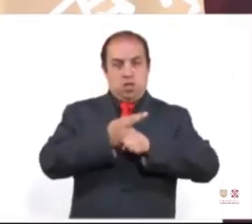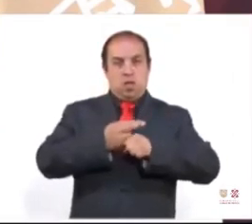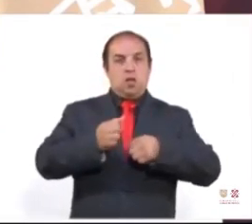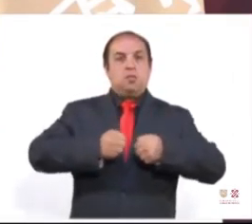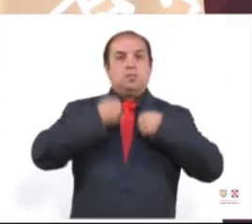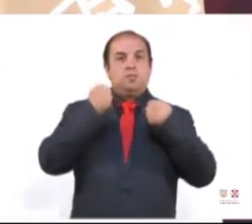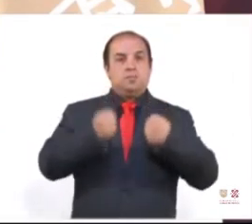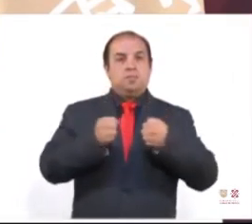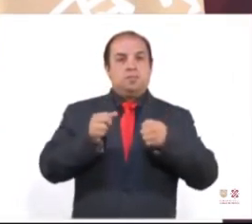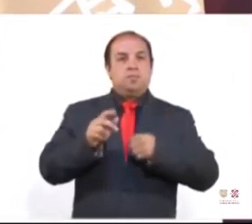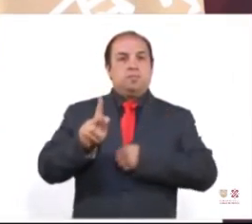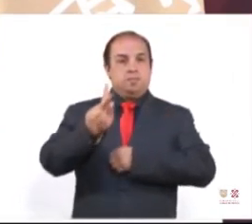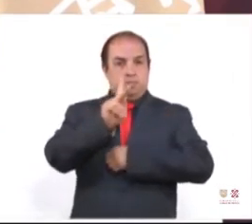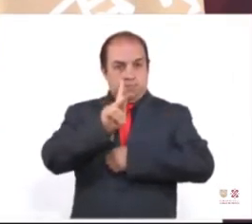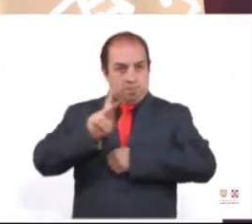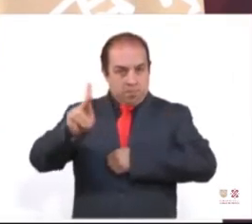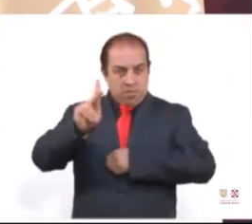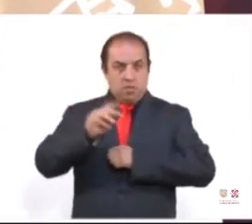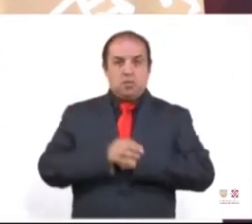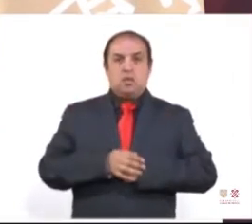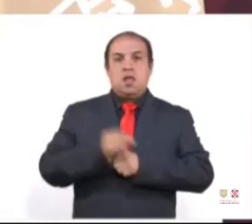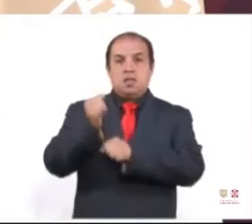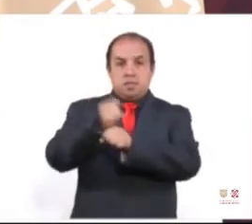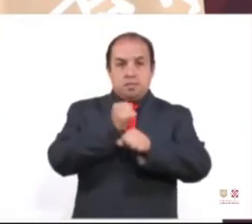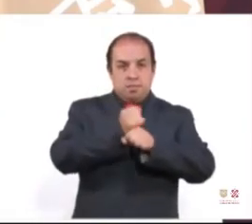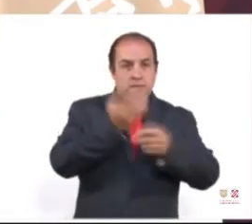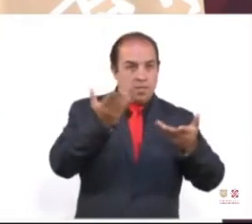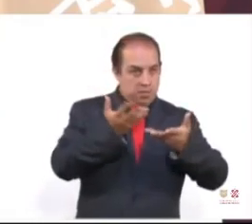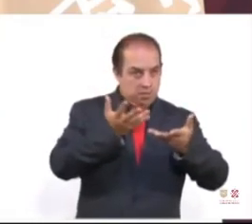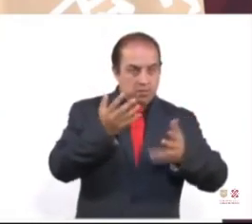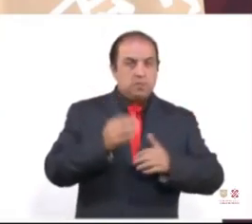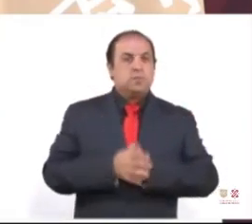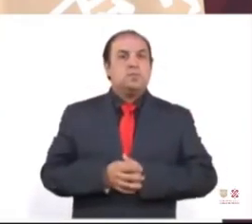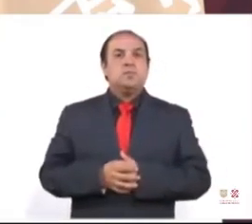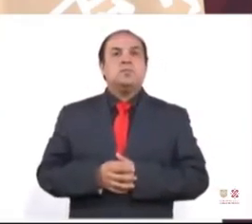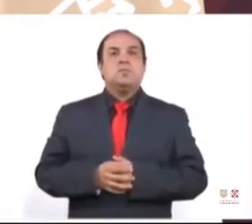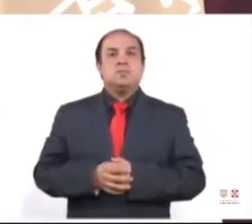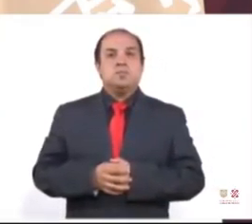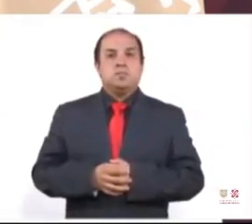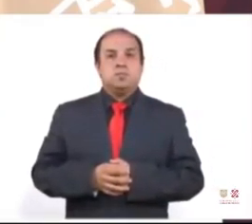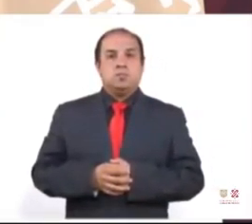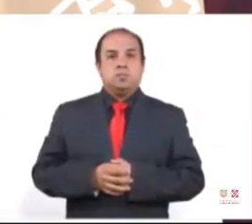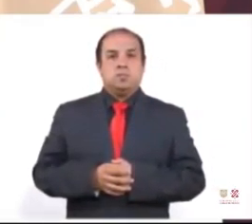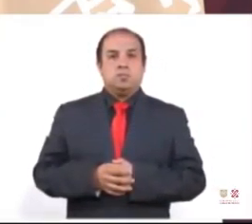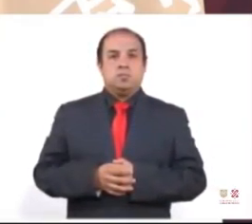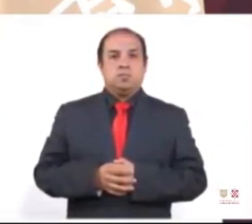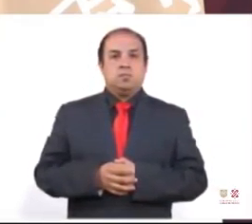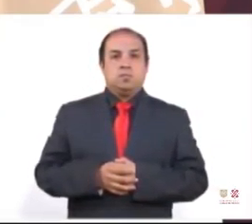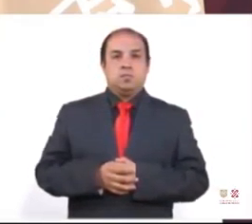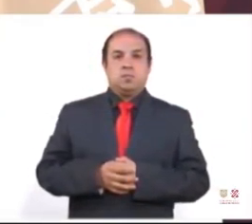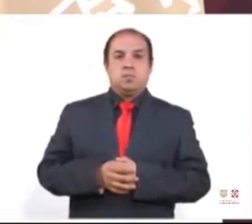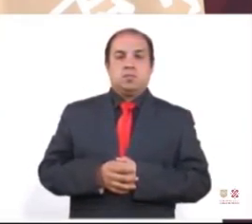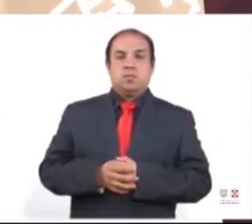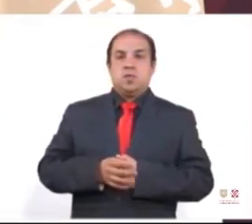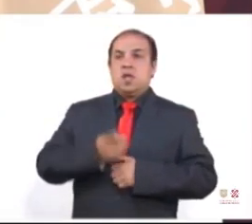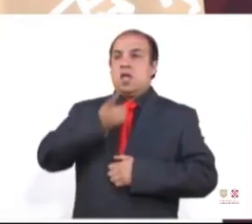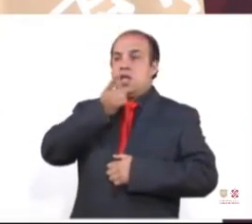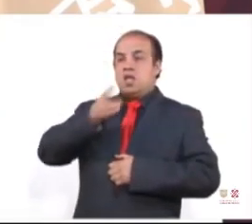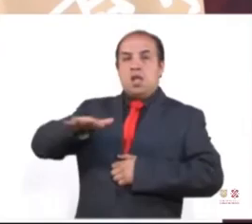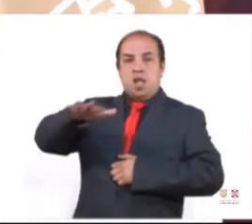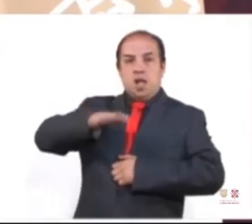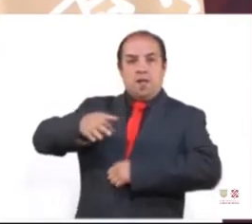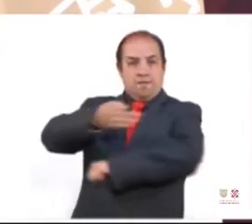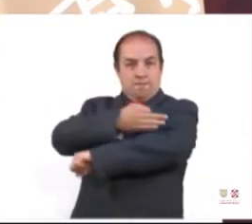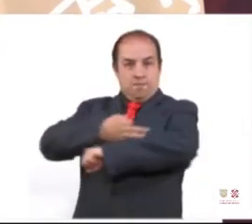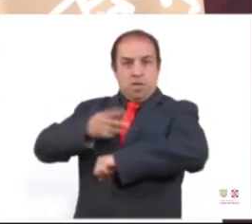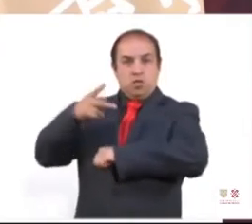Seguridad Ciudadana por la investigación que han realizado y decirle a la familia de